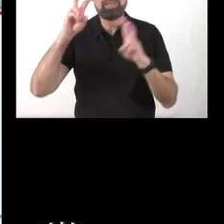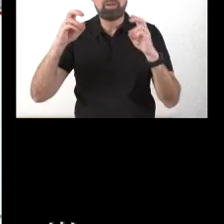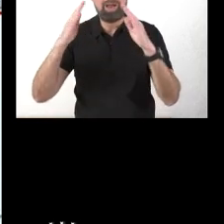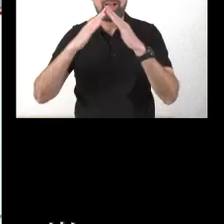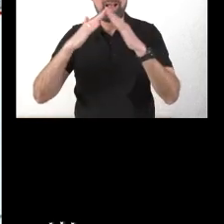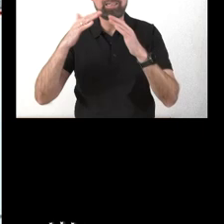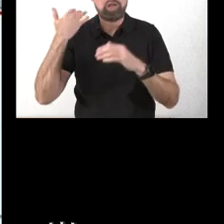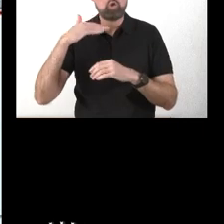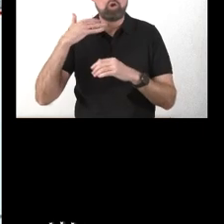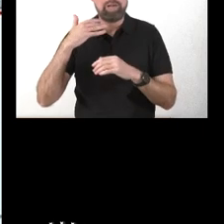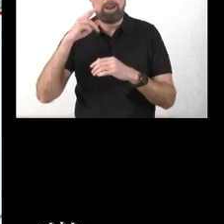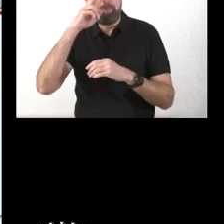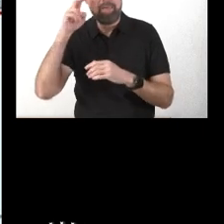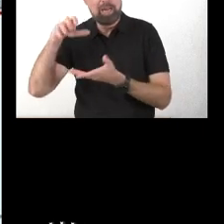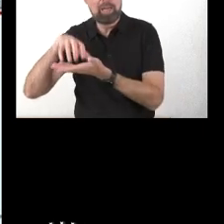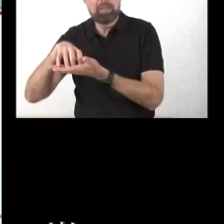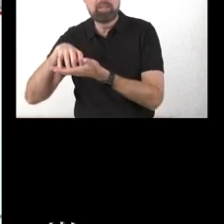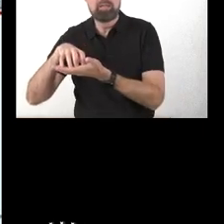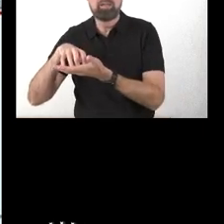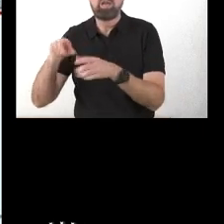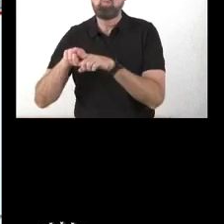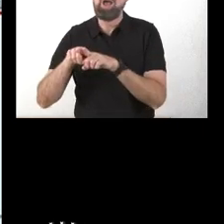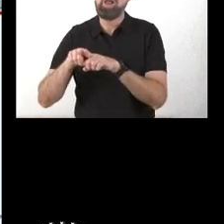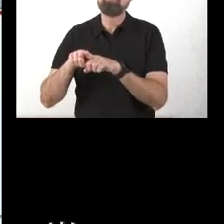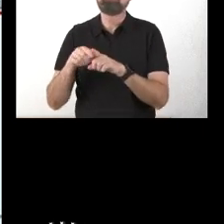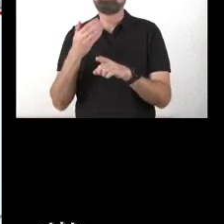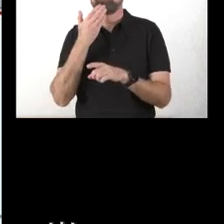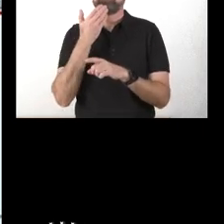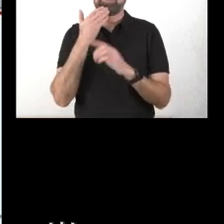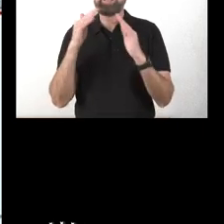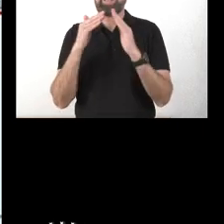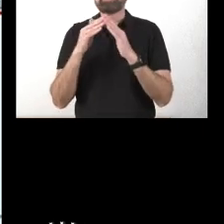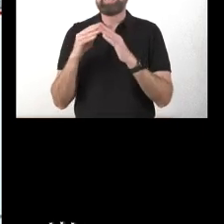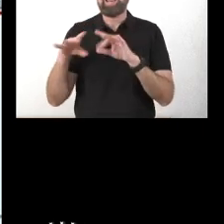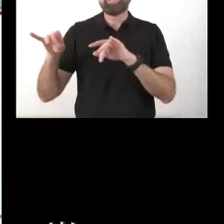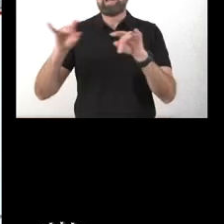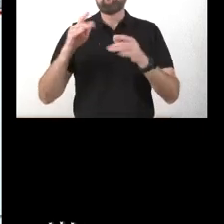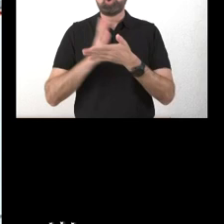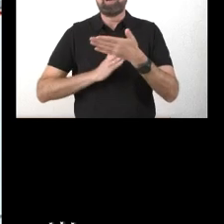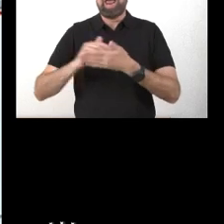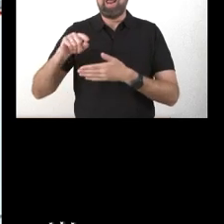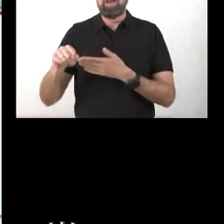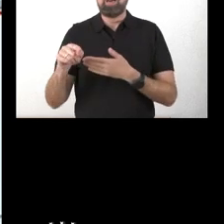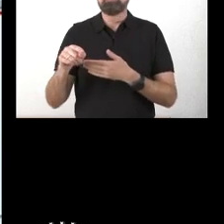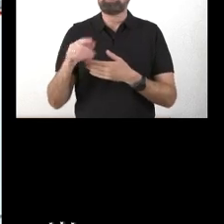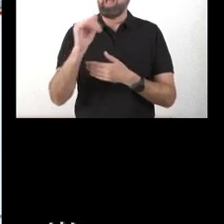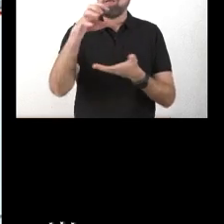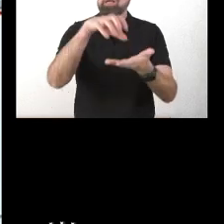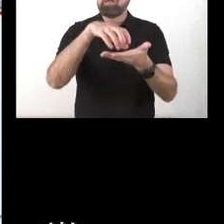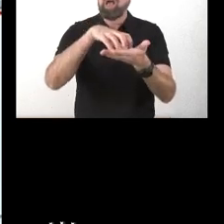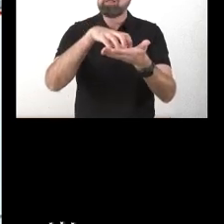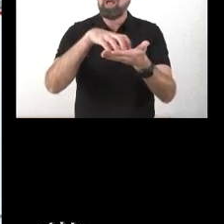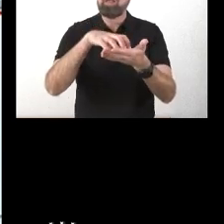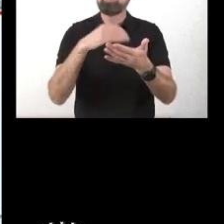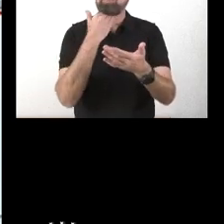en Madrid como casa regional. Ahí también hay una estupenda casa de Zamora. No sé si le han puesto la misma